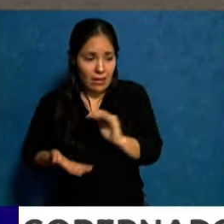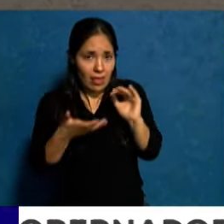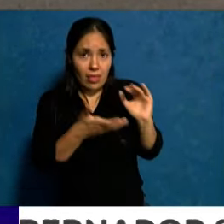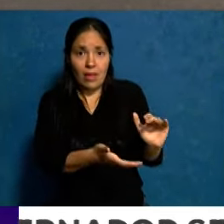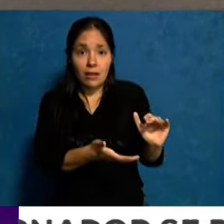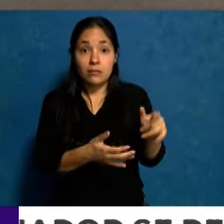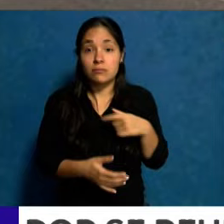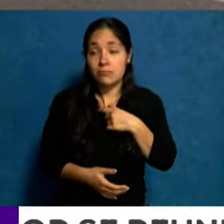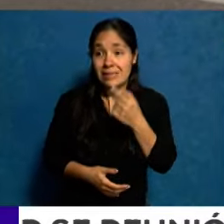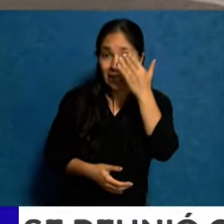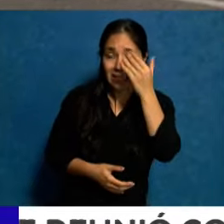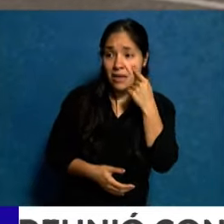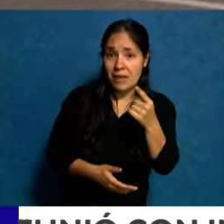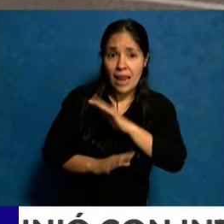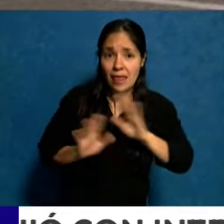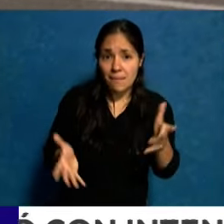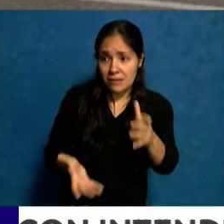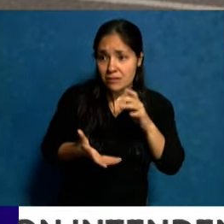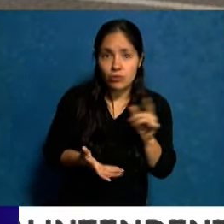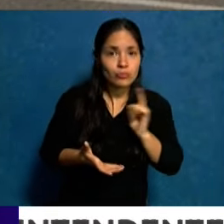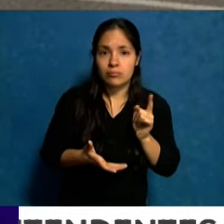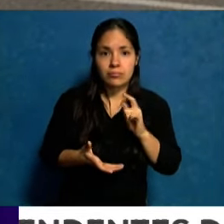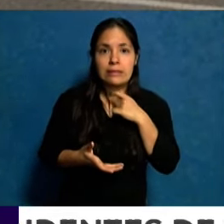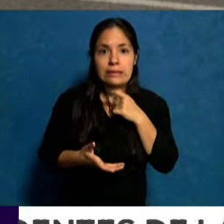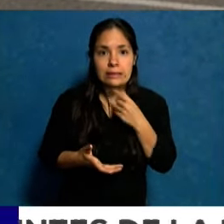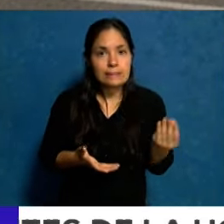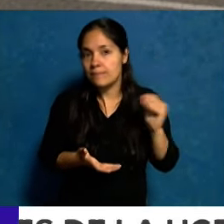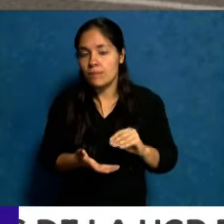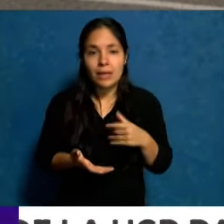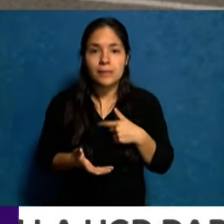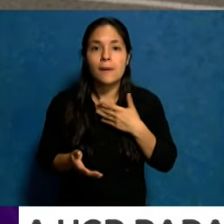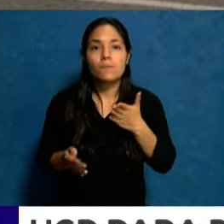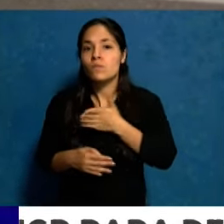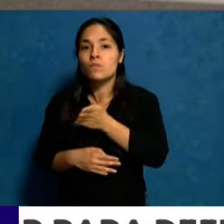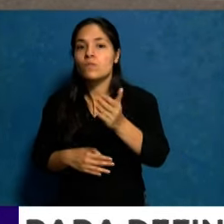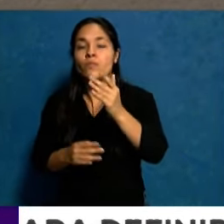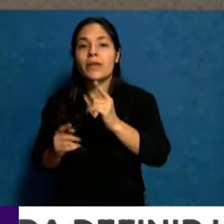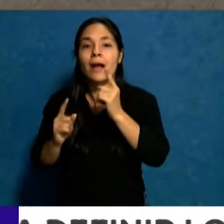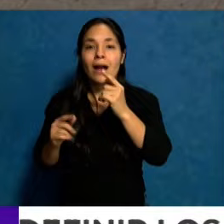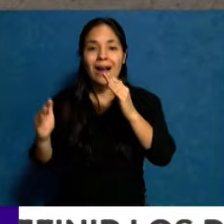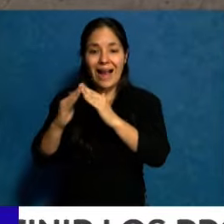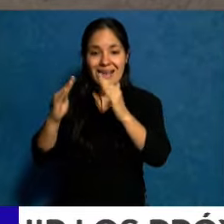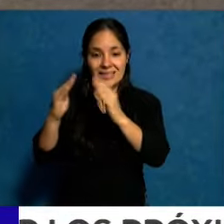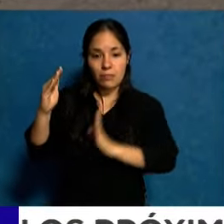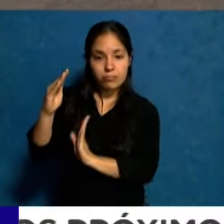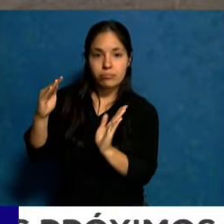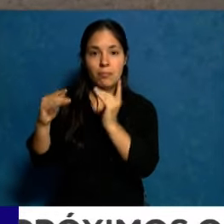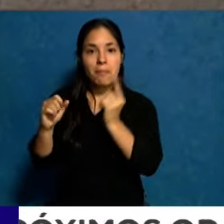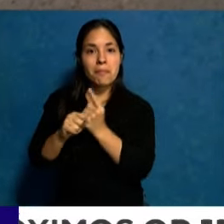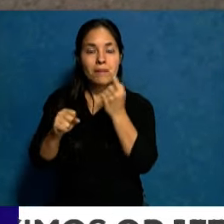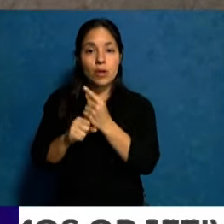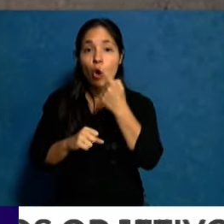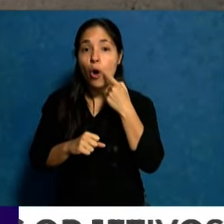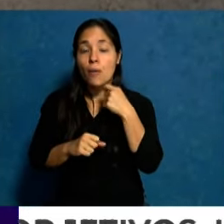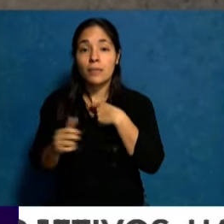no contentos con esta suma, los ladrones se dirigieron hacia el primer piso del domicilio donde encontraron al